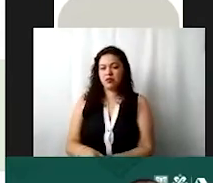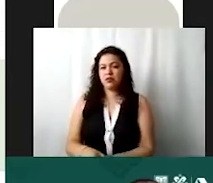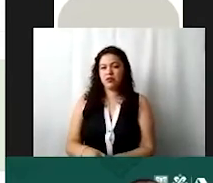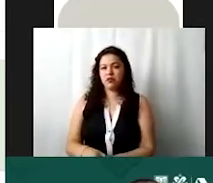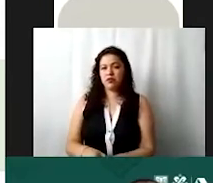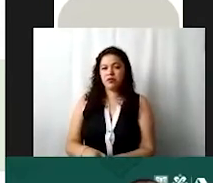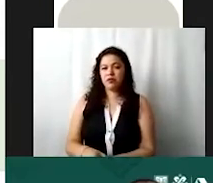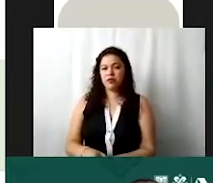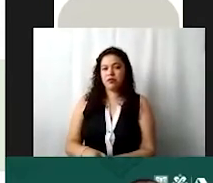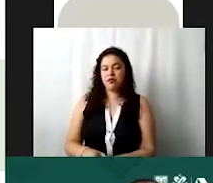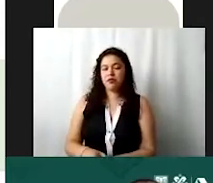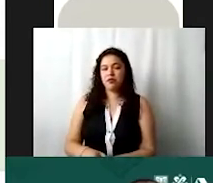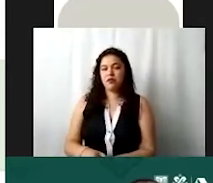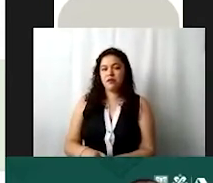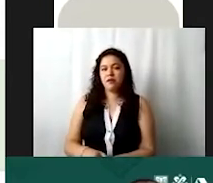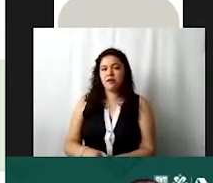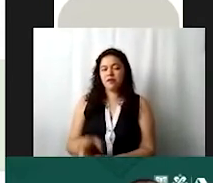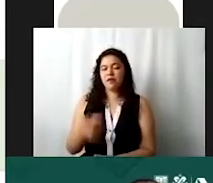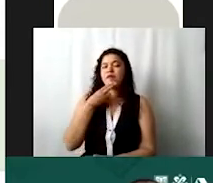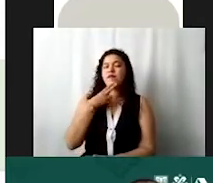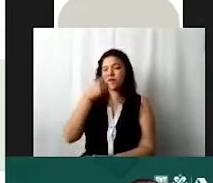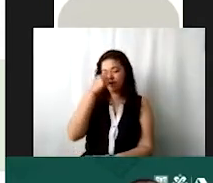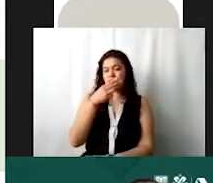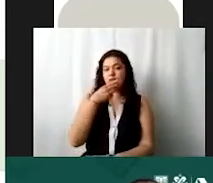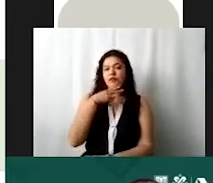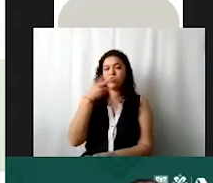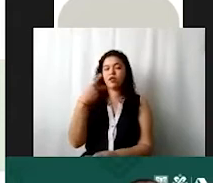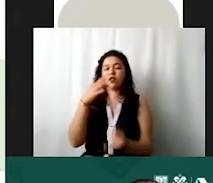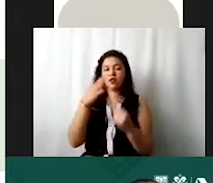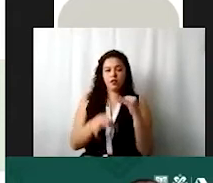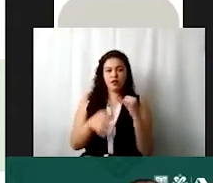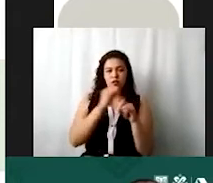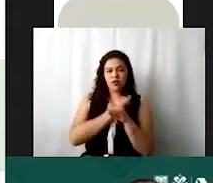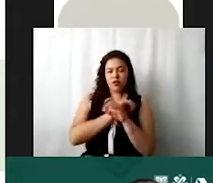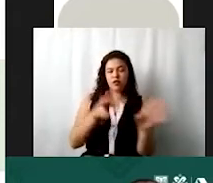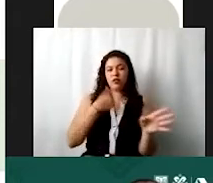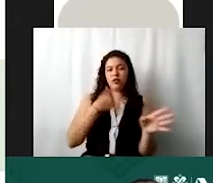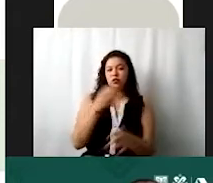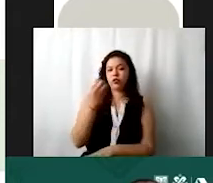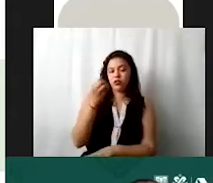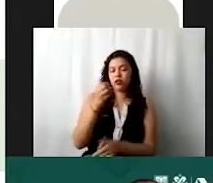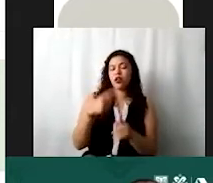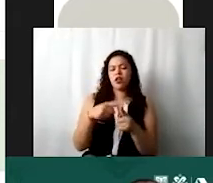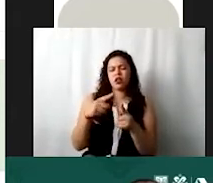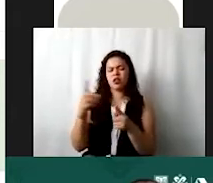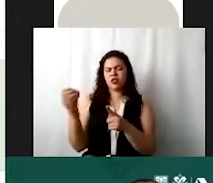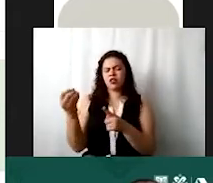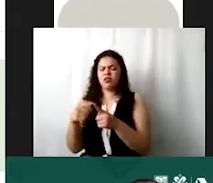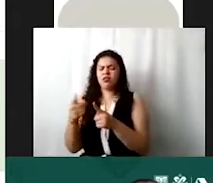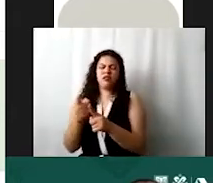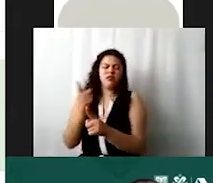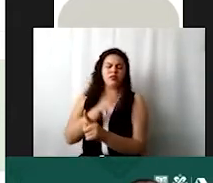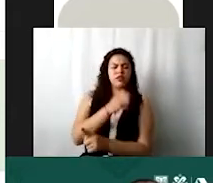Y por eso les sirve utilizar su última información. O si estamos en octubre y usas septiembre, pues ahí te das una idea de cuánto